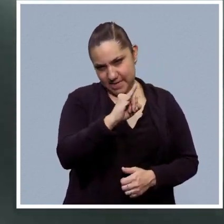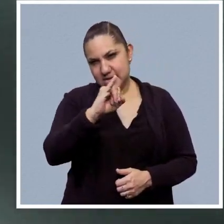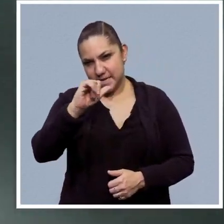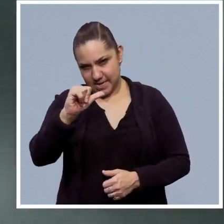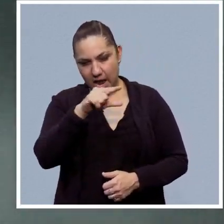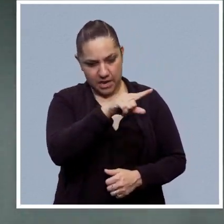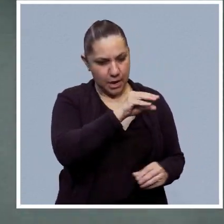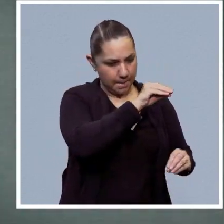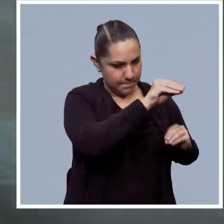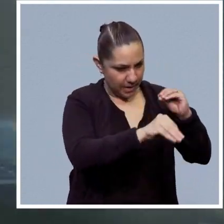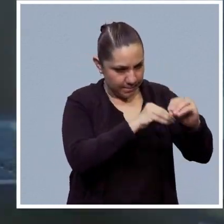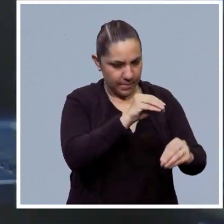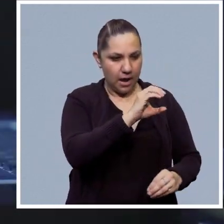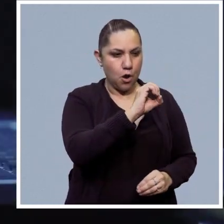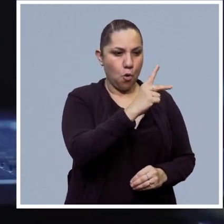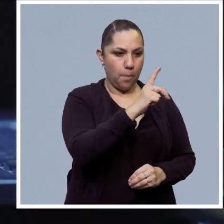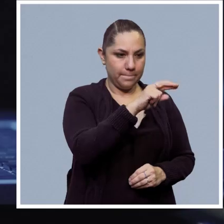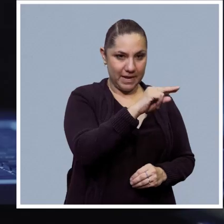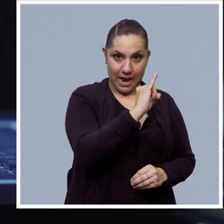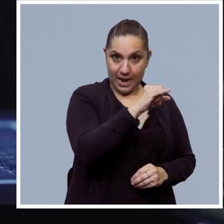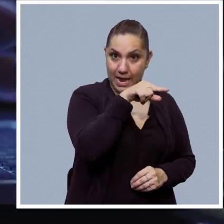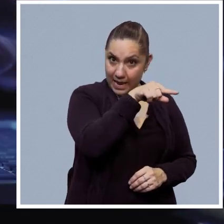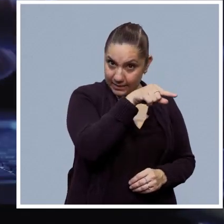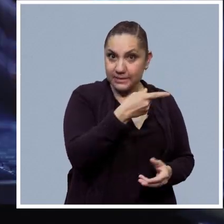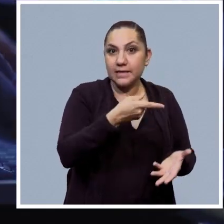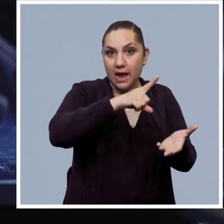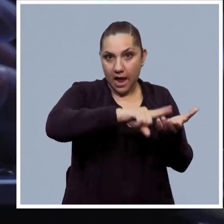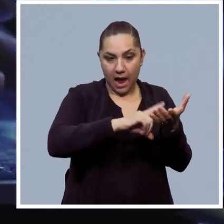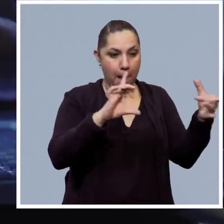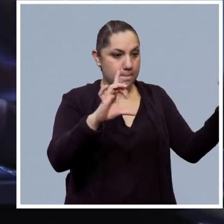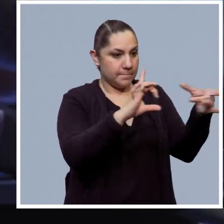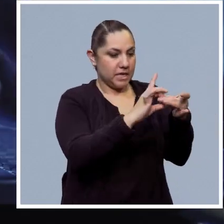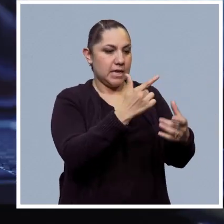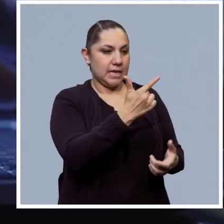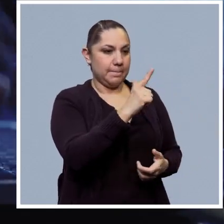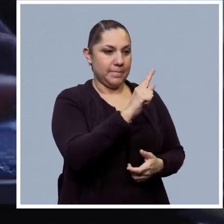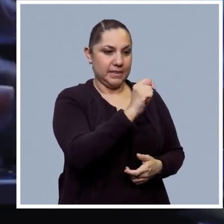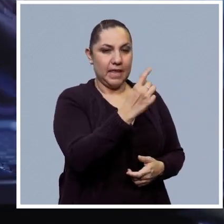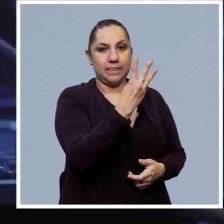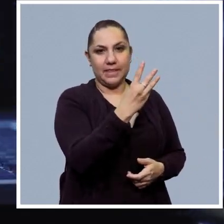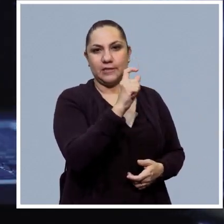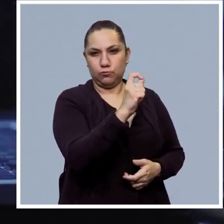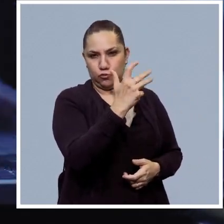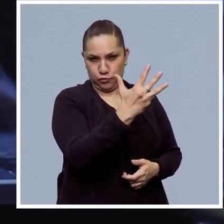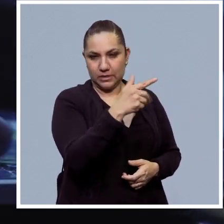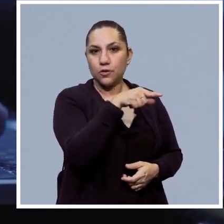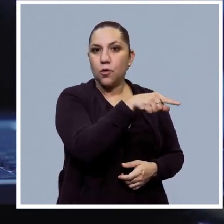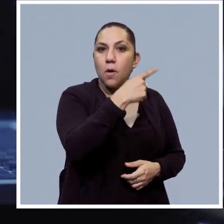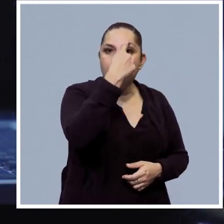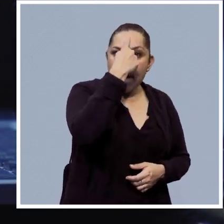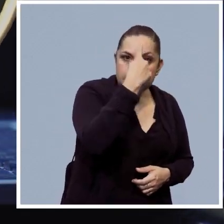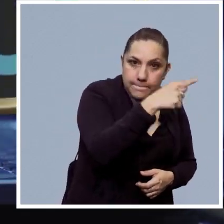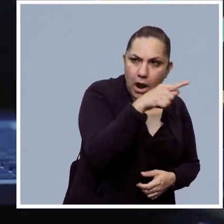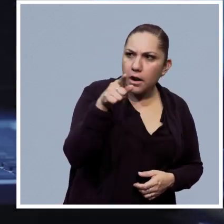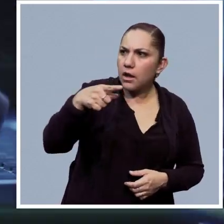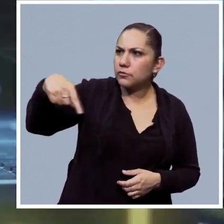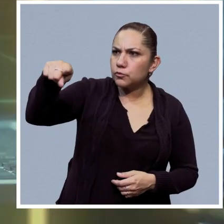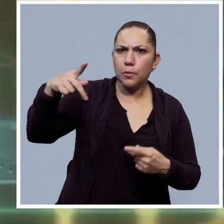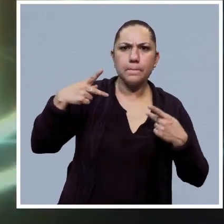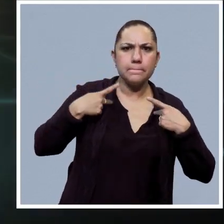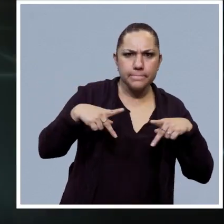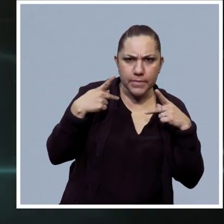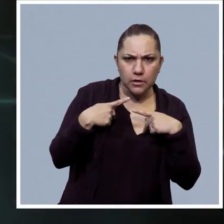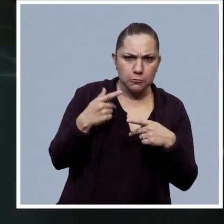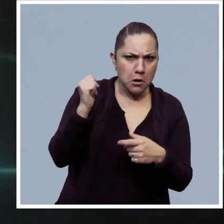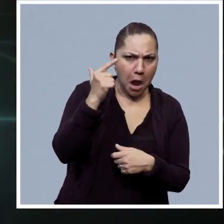GPT chat es un modelo de inteligencia artificial desarrollado por OpenAI que se basa en la arquitectura GPT 3.5